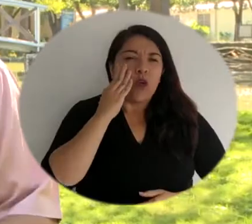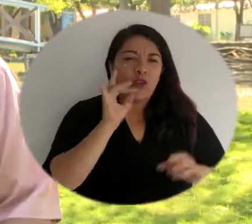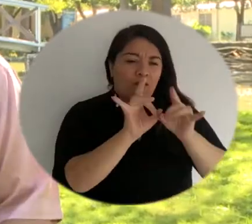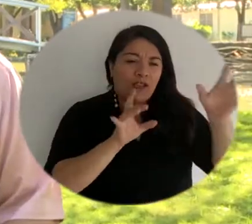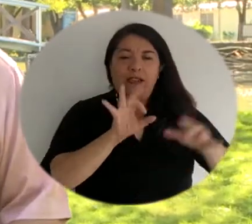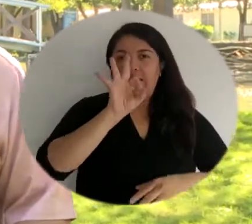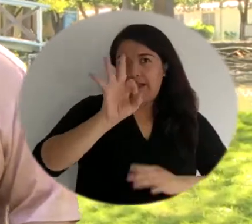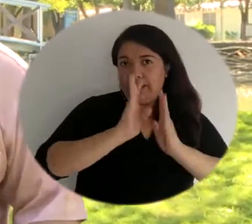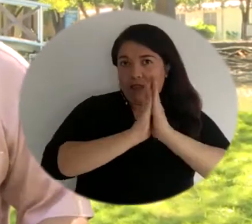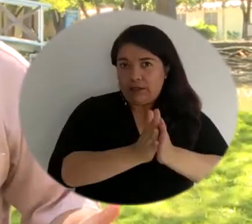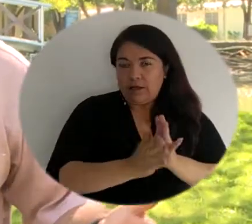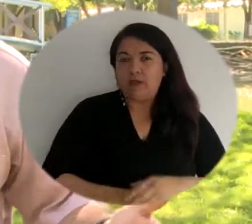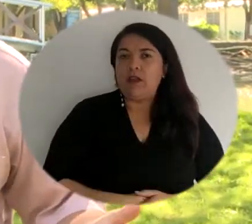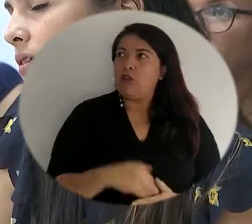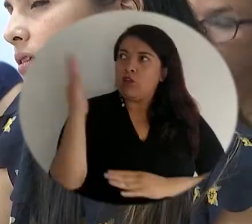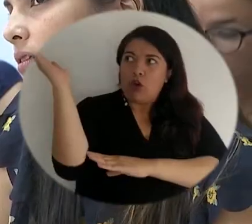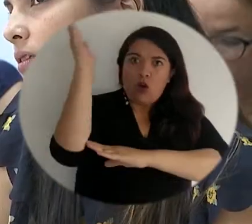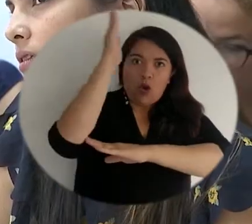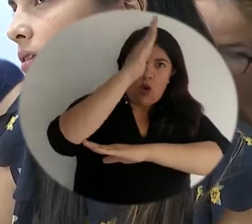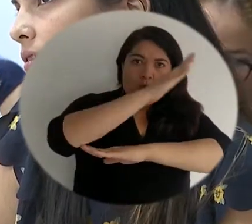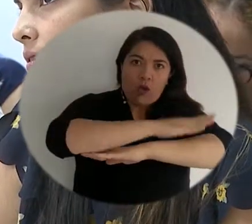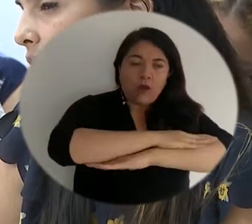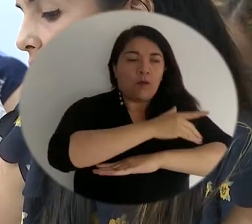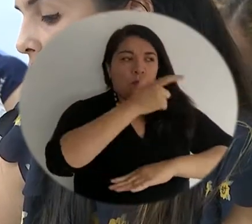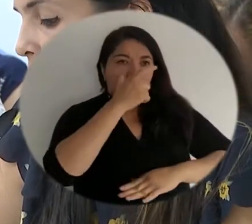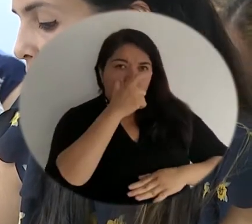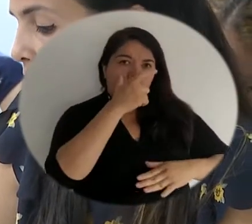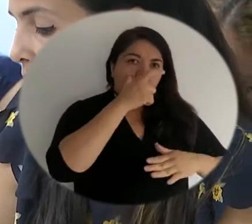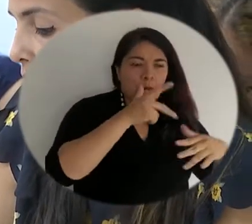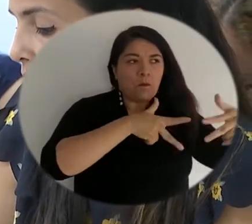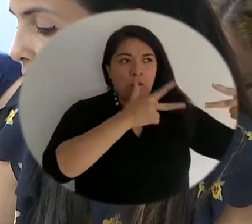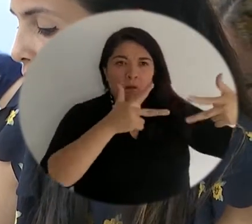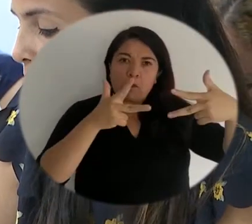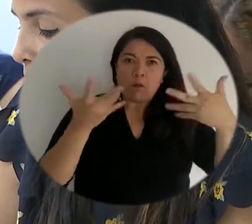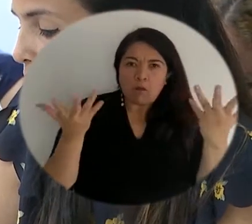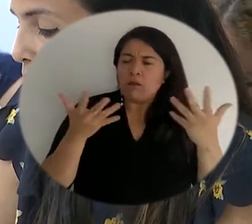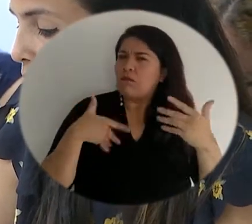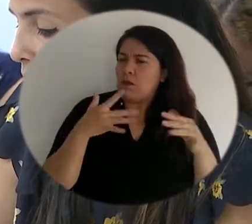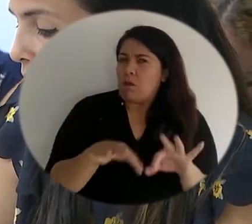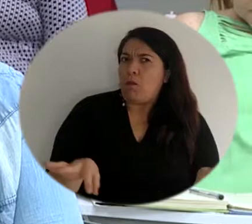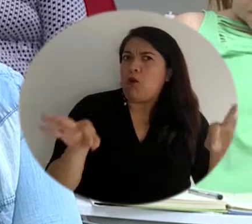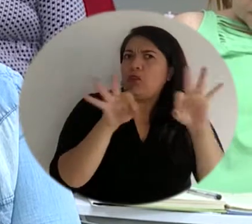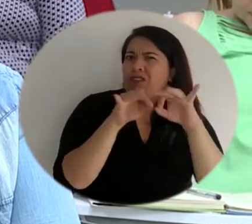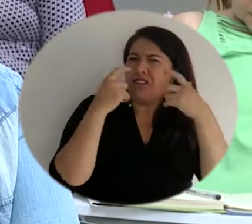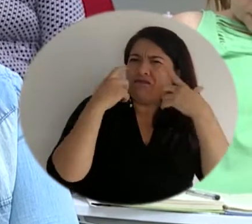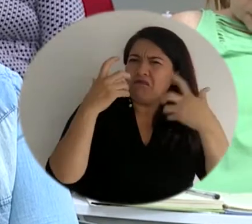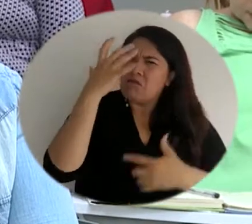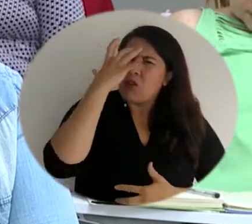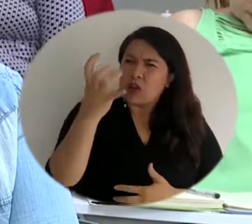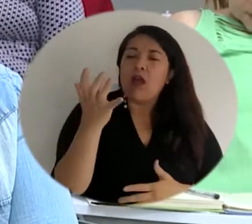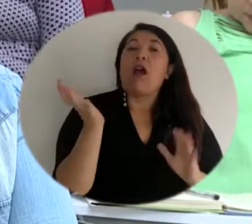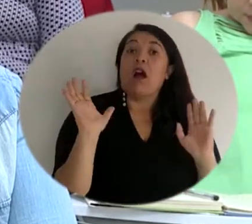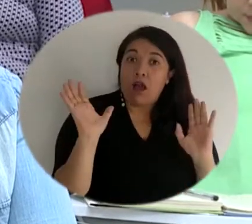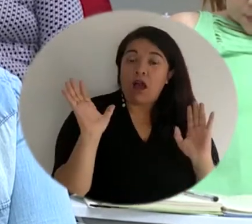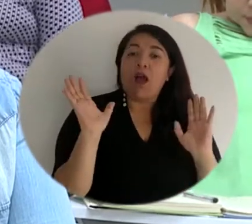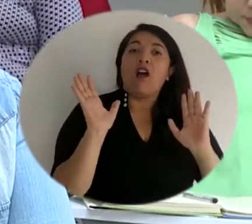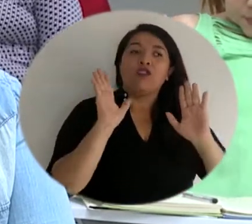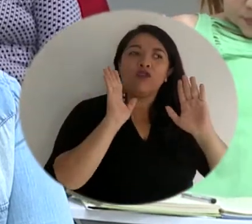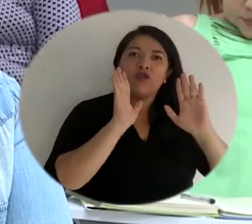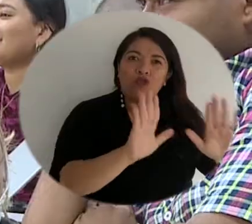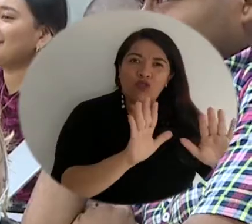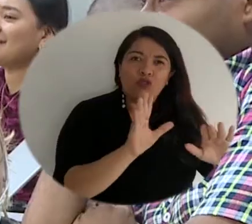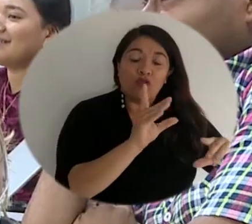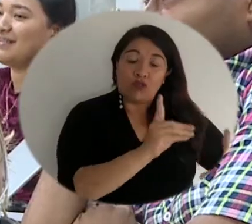3 de diciembre, jornada completa. Esta visita es trascendental, no solamente para el programa de